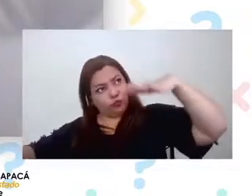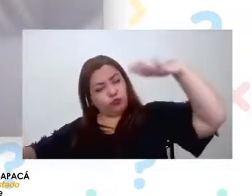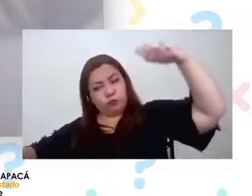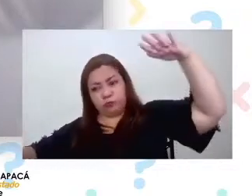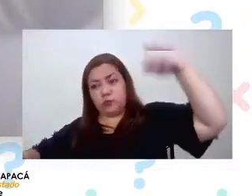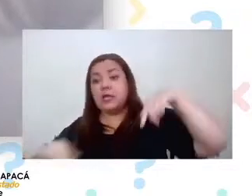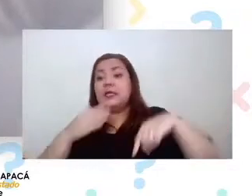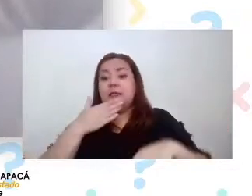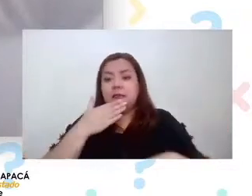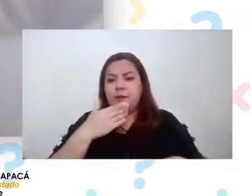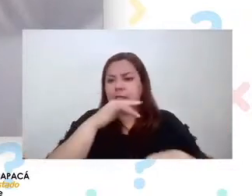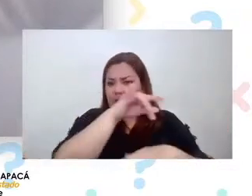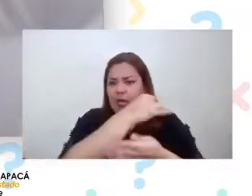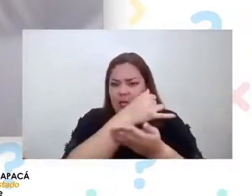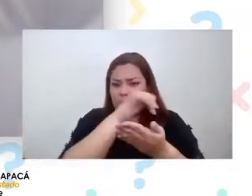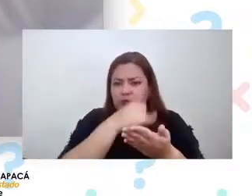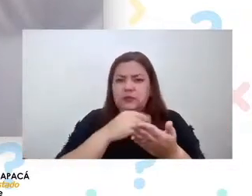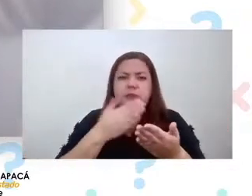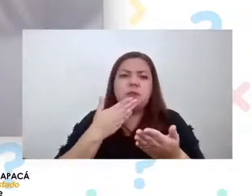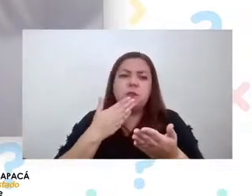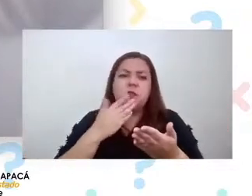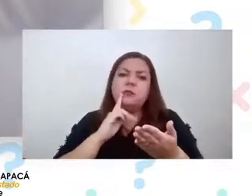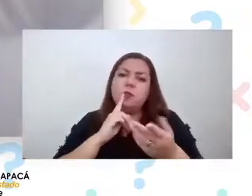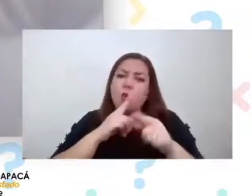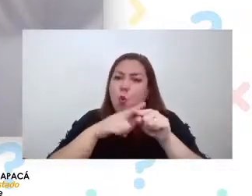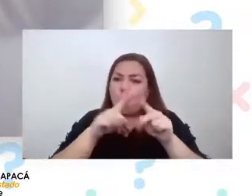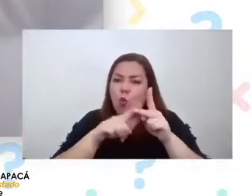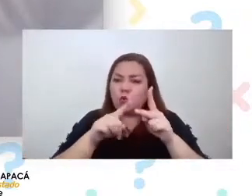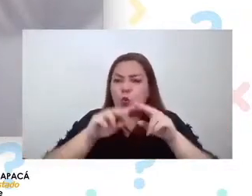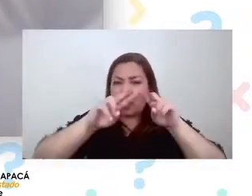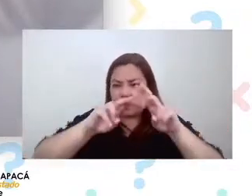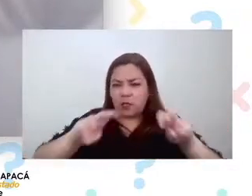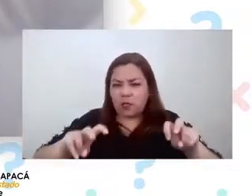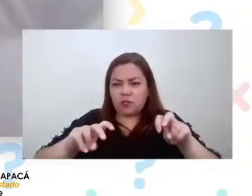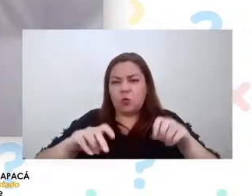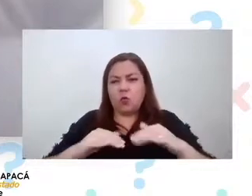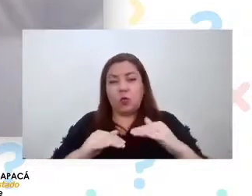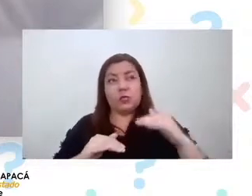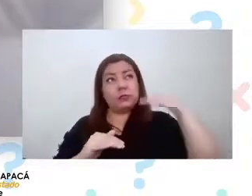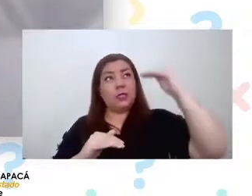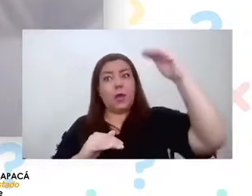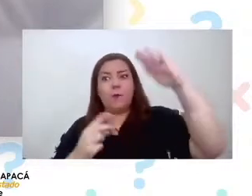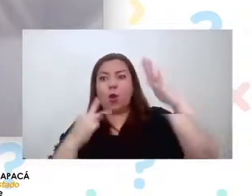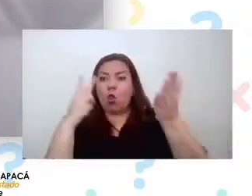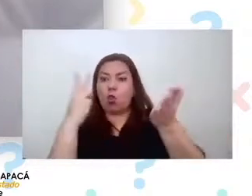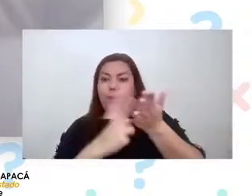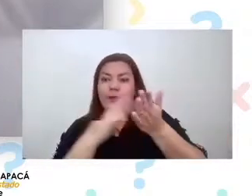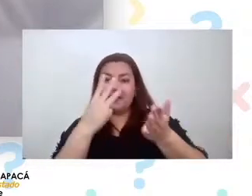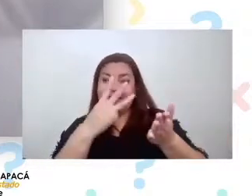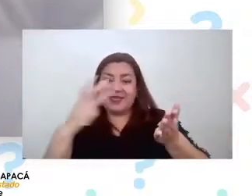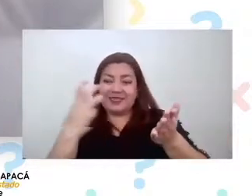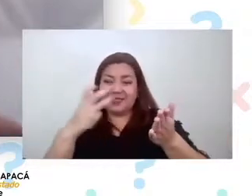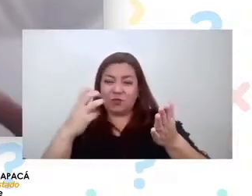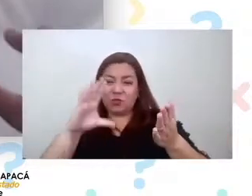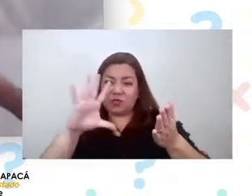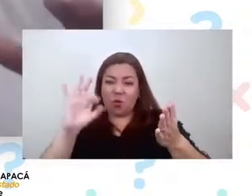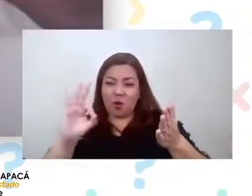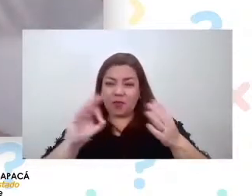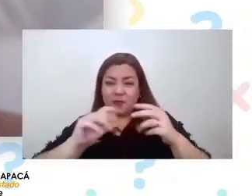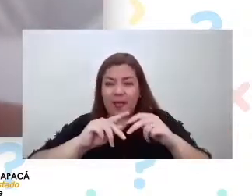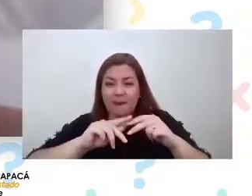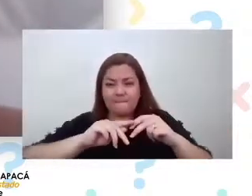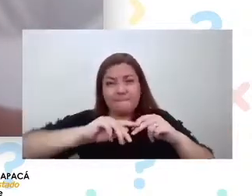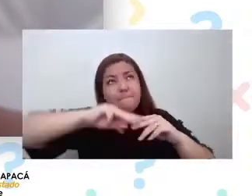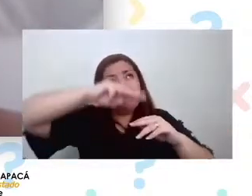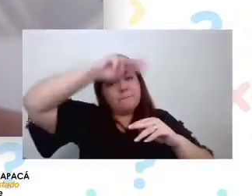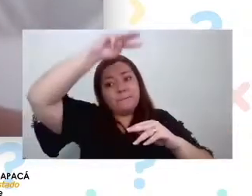tenemos experimentos que llegamos hasta los 1.350 metros de altura para ver hasta dónde